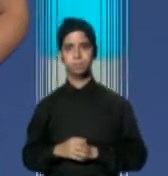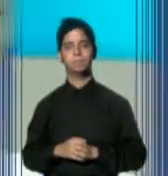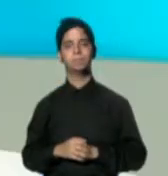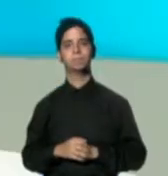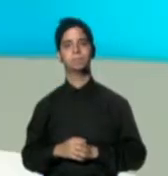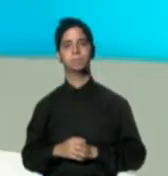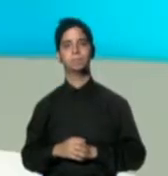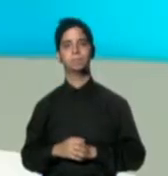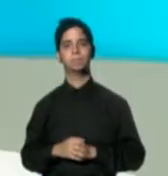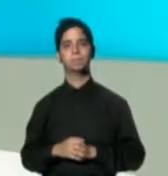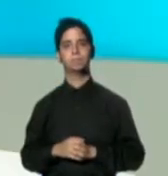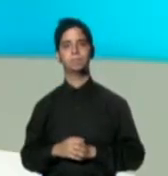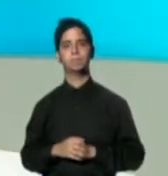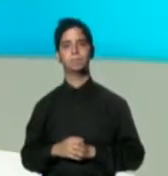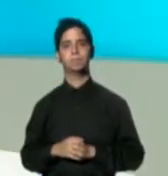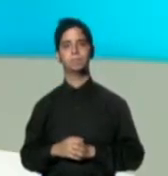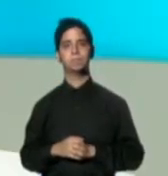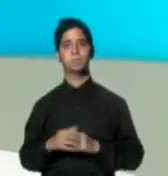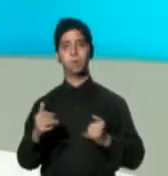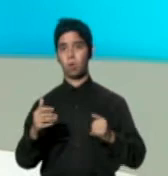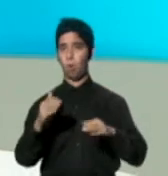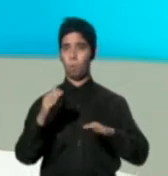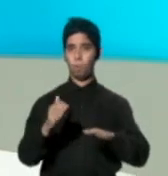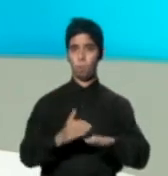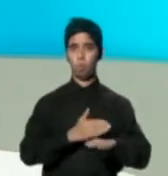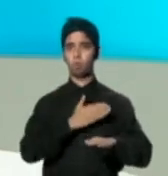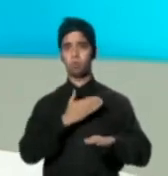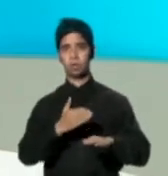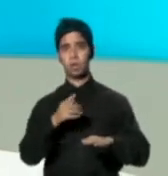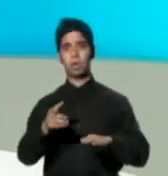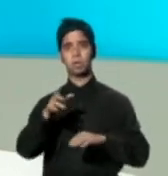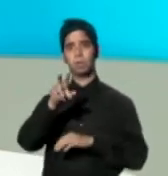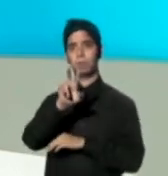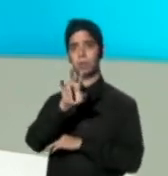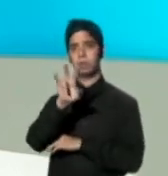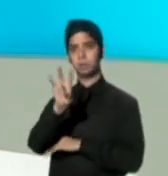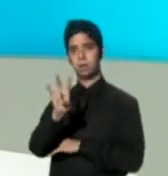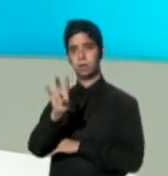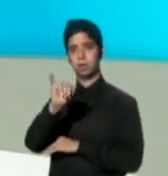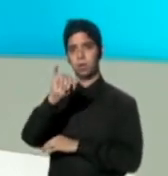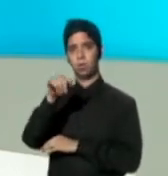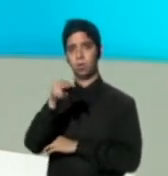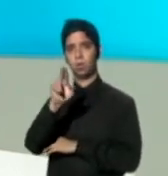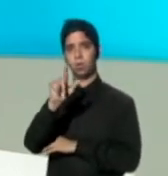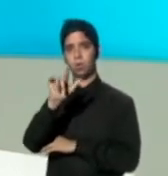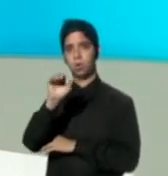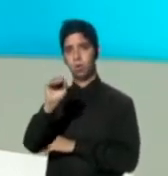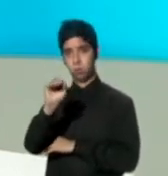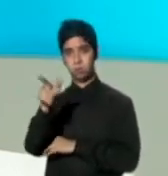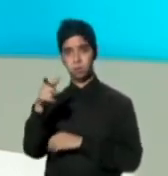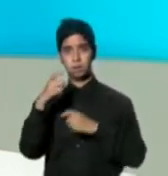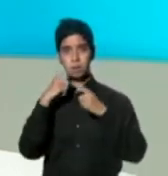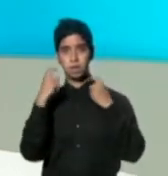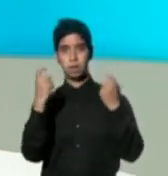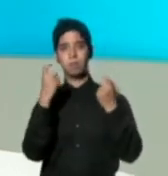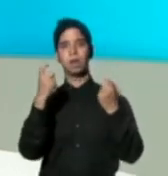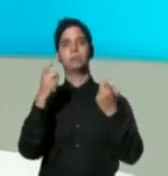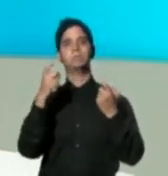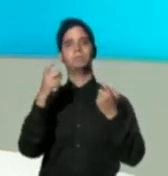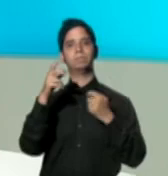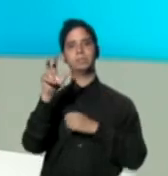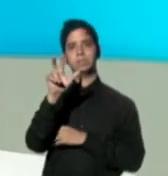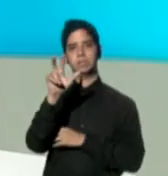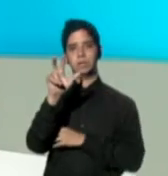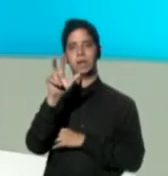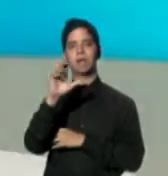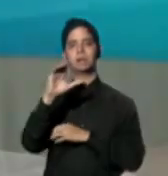Y con un banquete musical y sensorial este próximo 27 de julio se celebra la tercera edición de Enclave